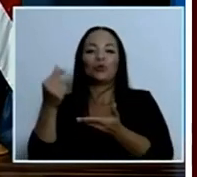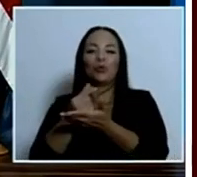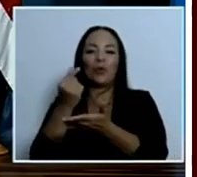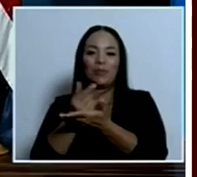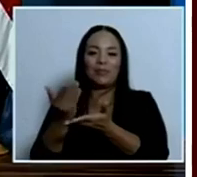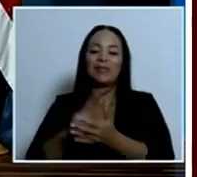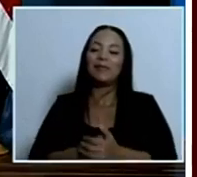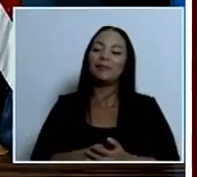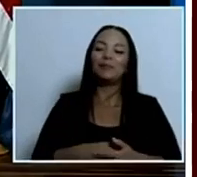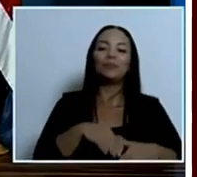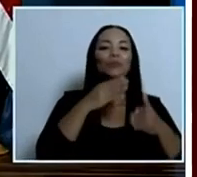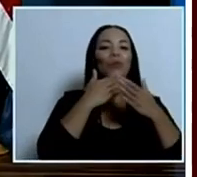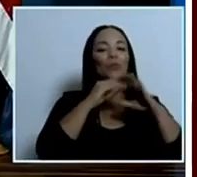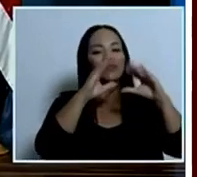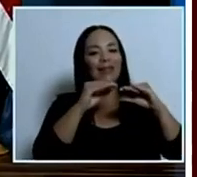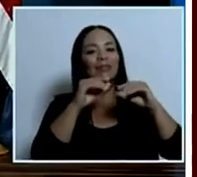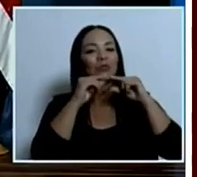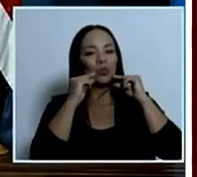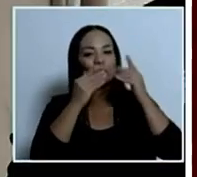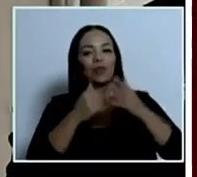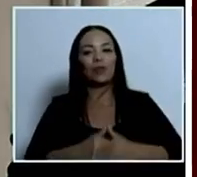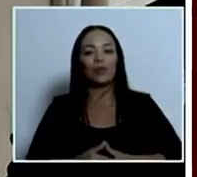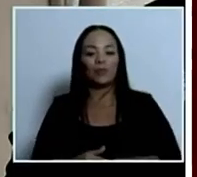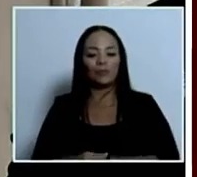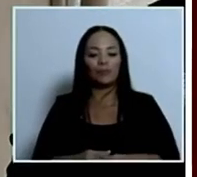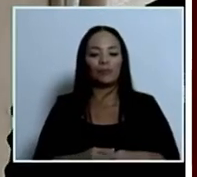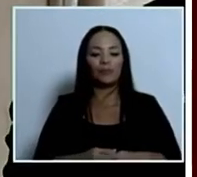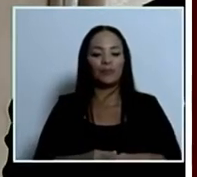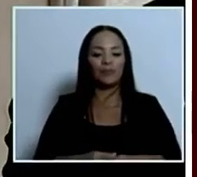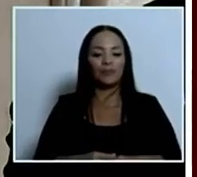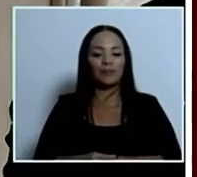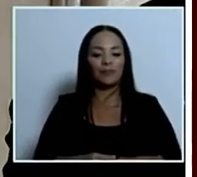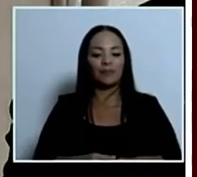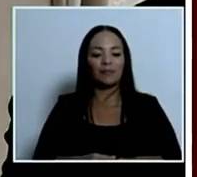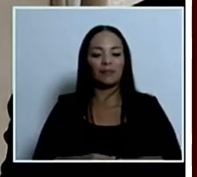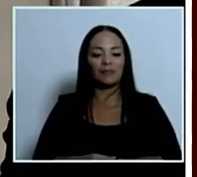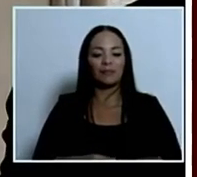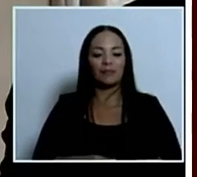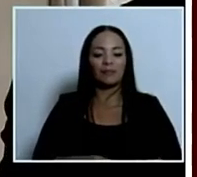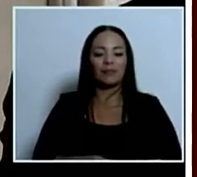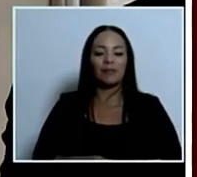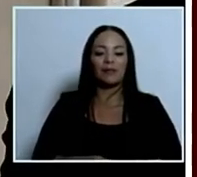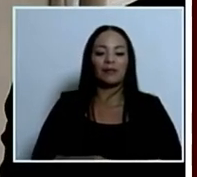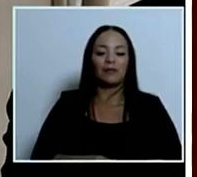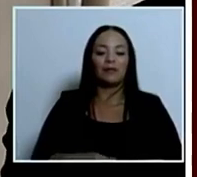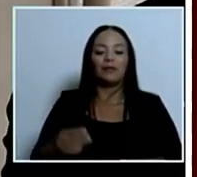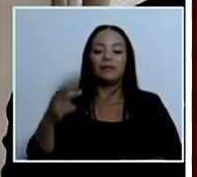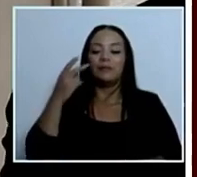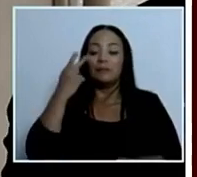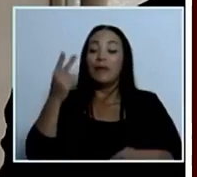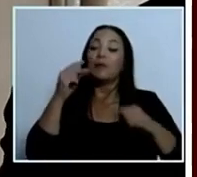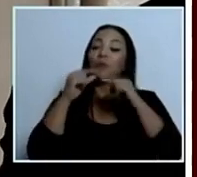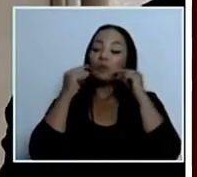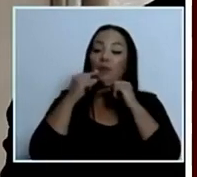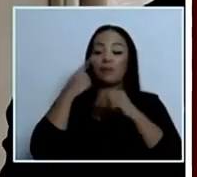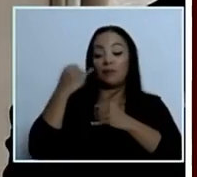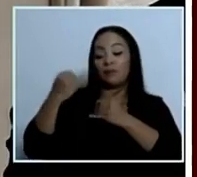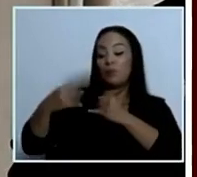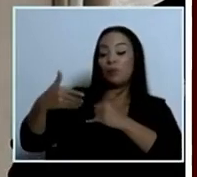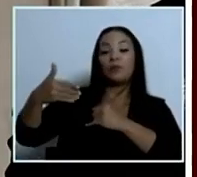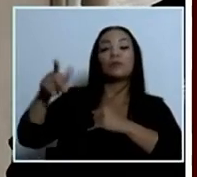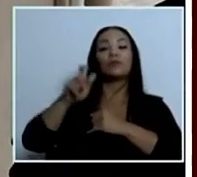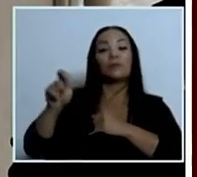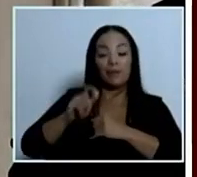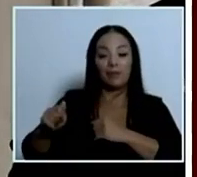Buenas tardes don Rodrigo mire don Rodrigo en los últimos meses las redes